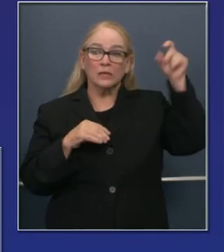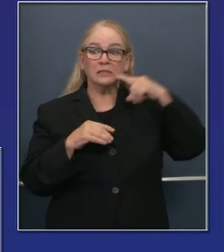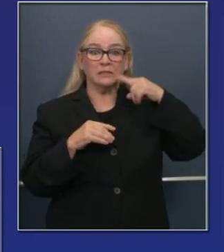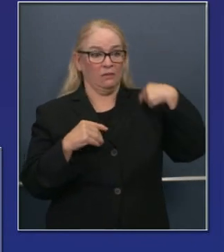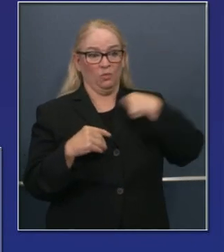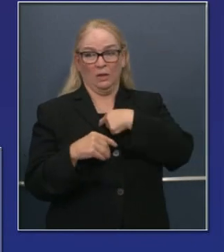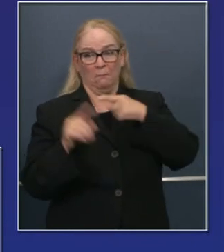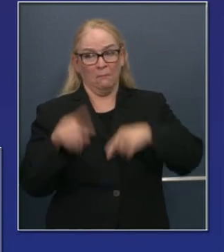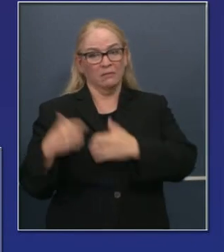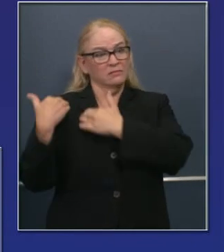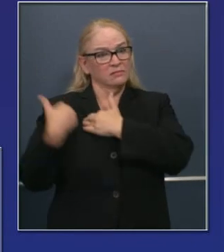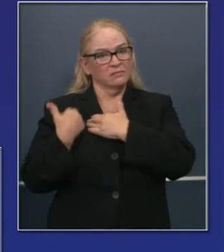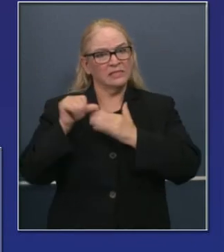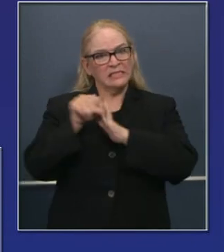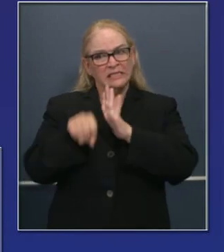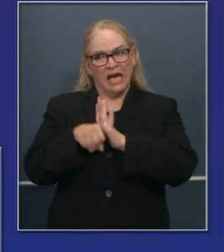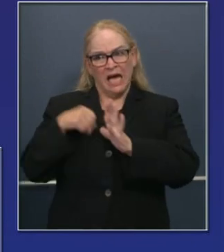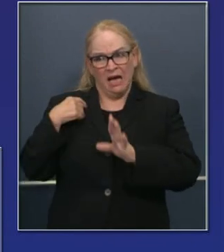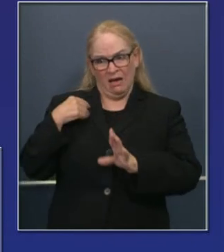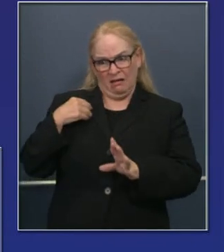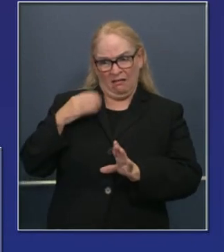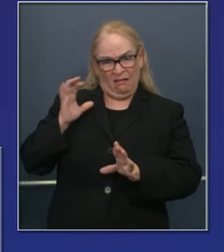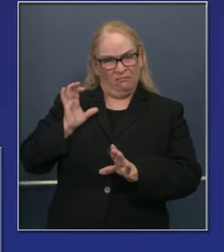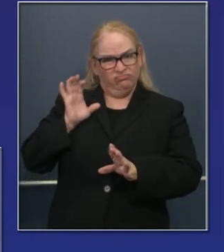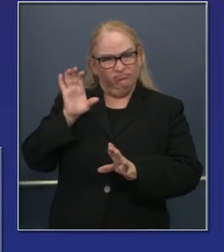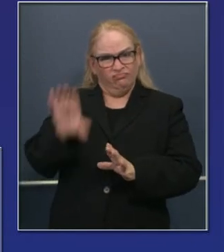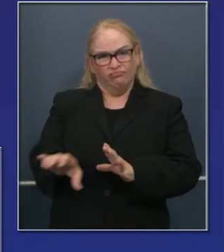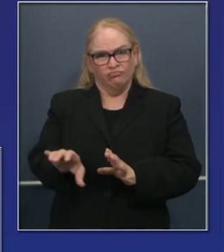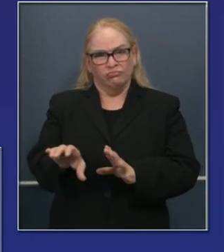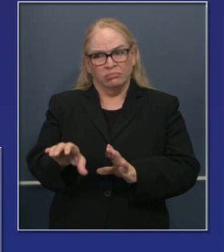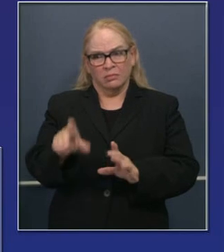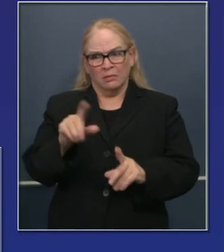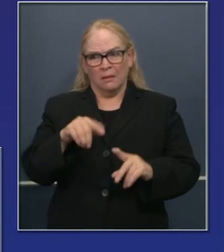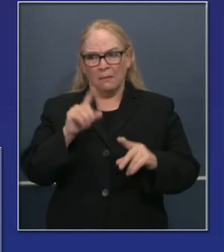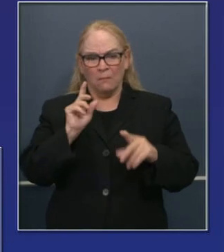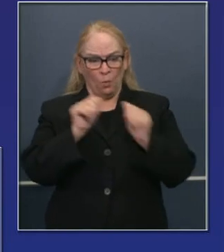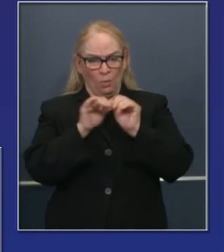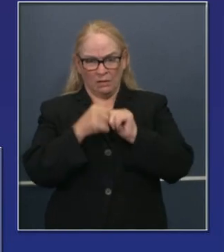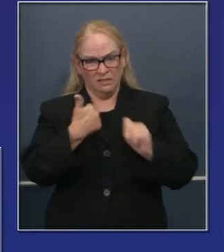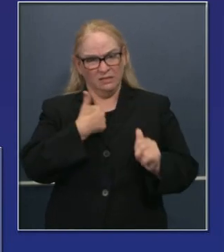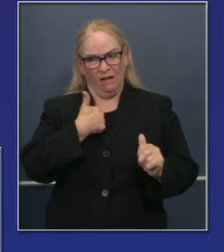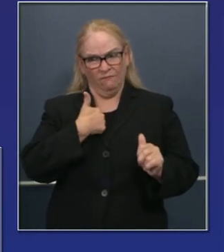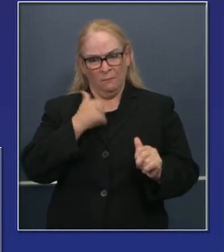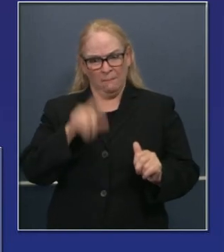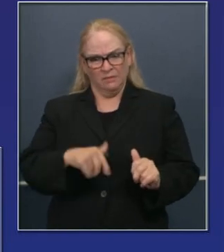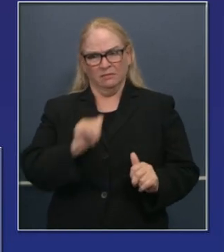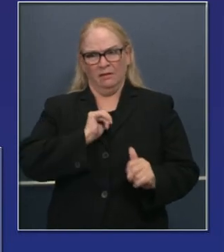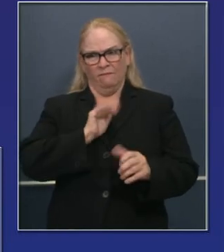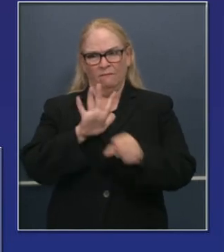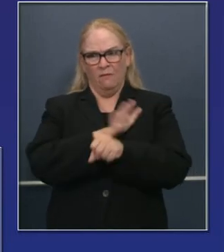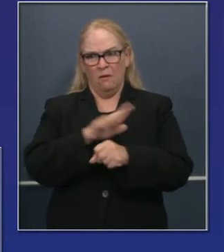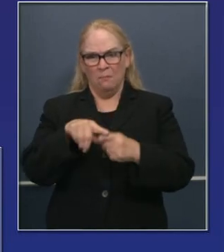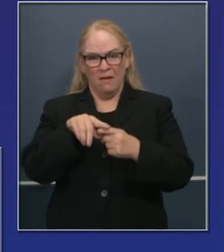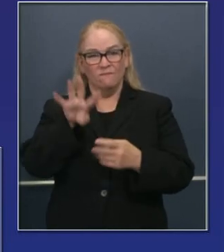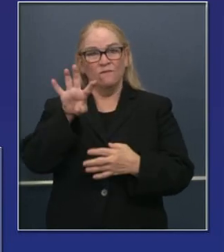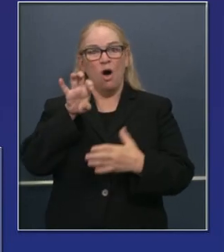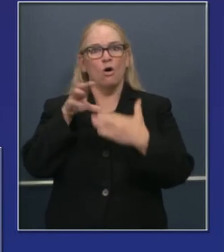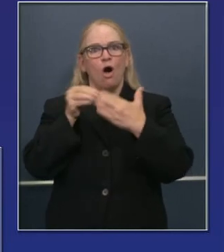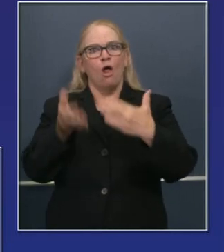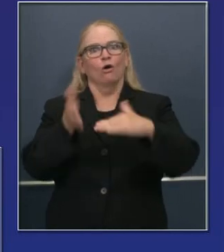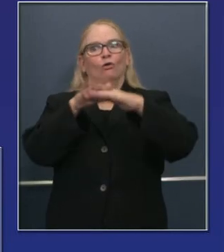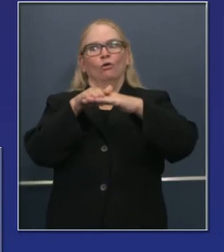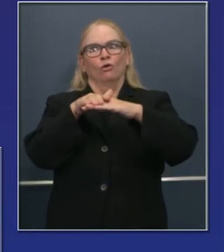nosotros recogemos 25% del costo asociado con un aumento de 400 dólares, como lo propuso el presidente,